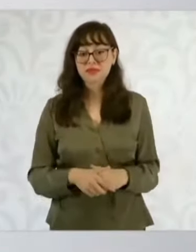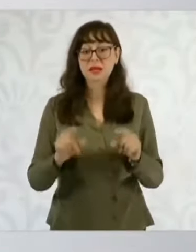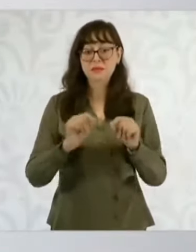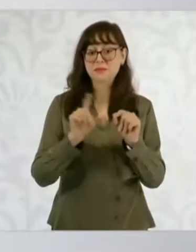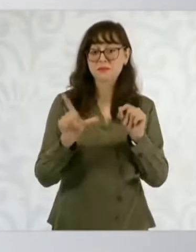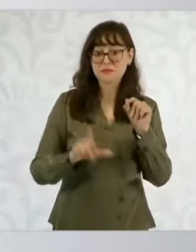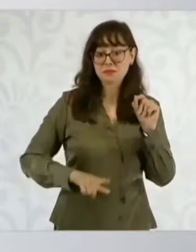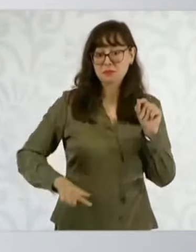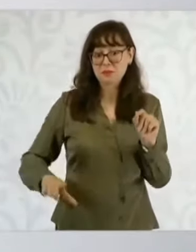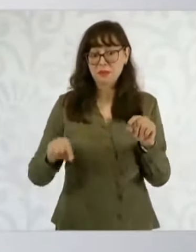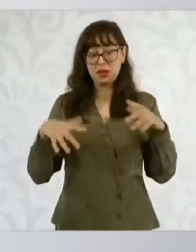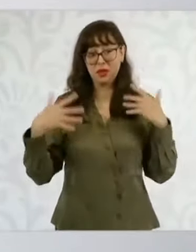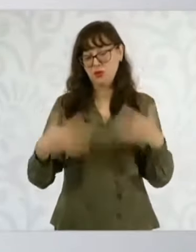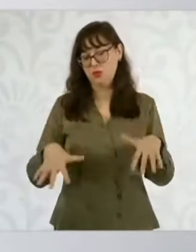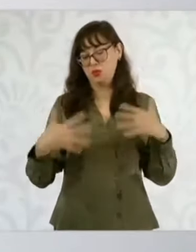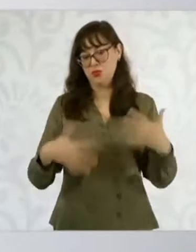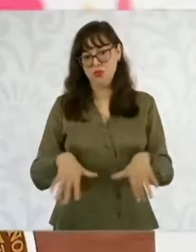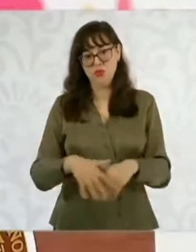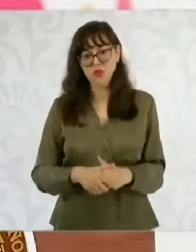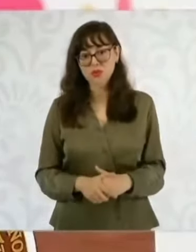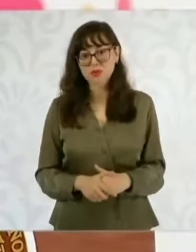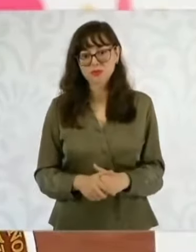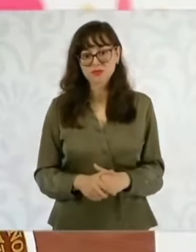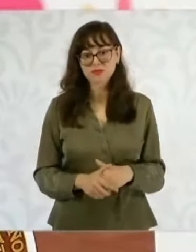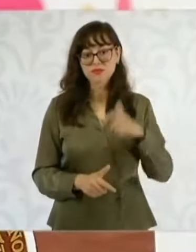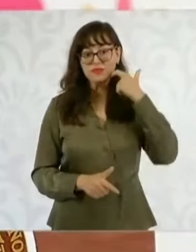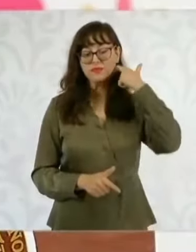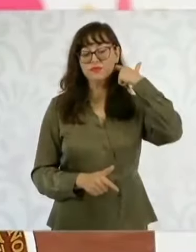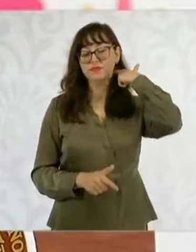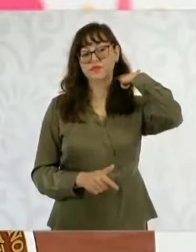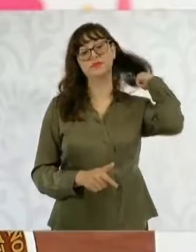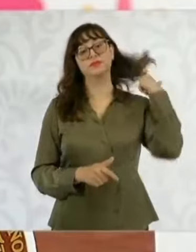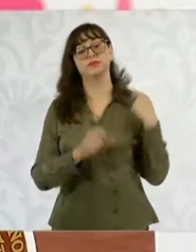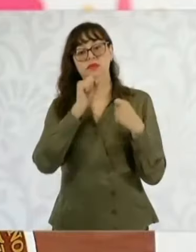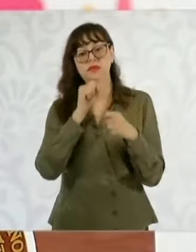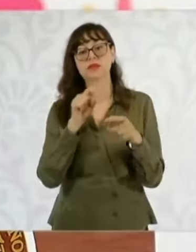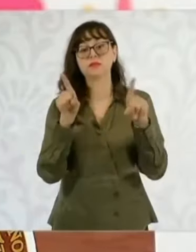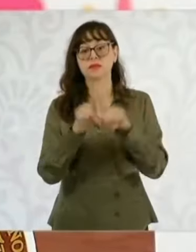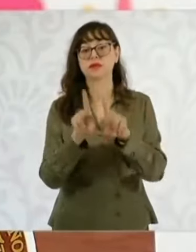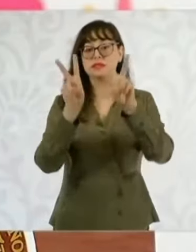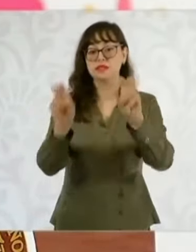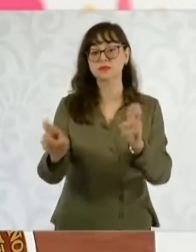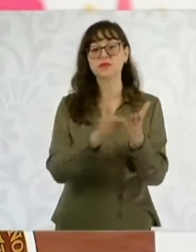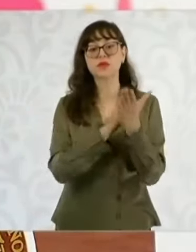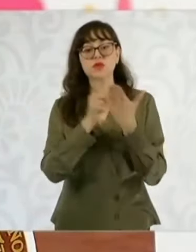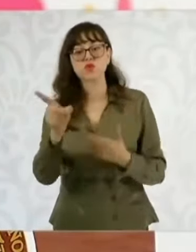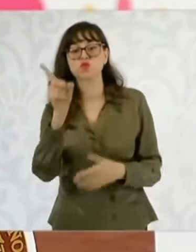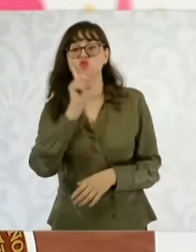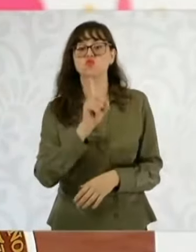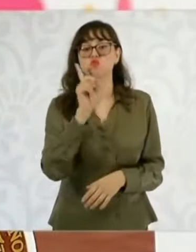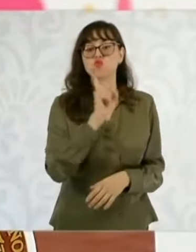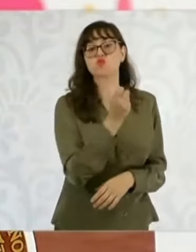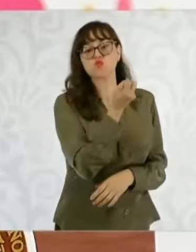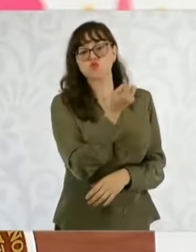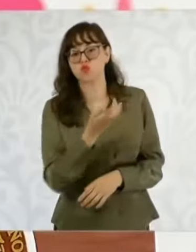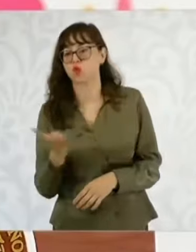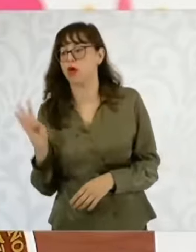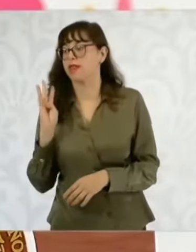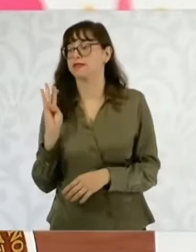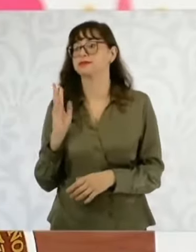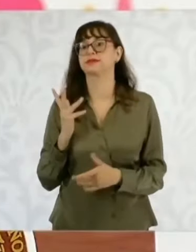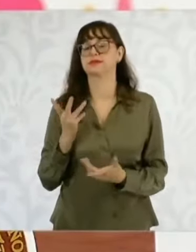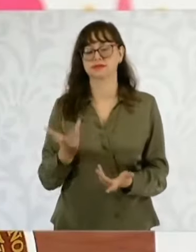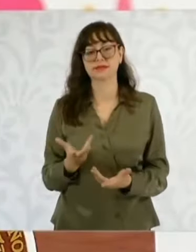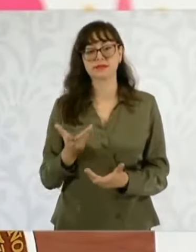hoy México en el mundo y también a reivindicar los derechos de las mujeres y cómo ha avanzado México en todo esto.